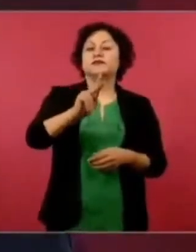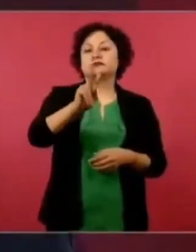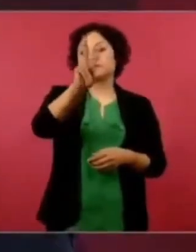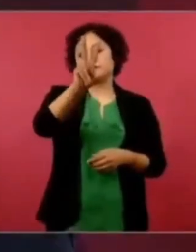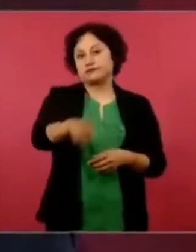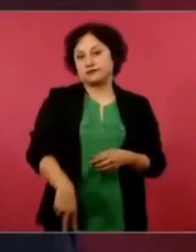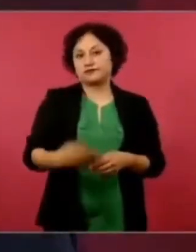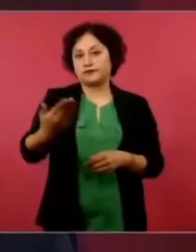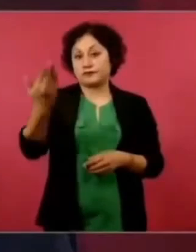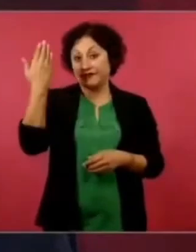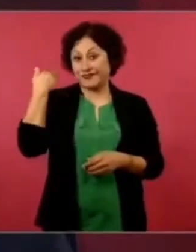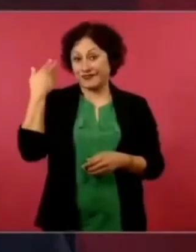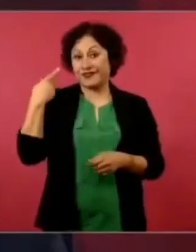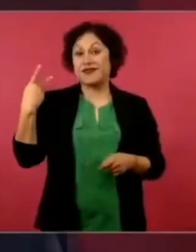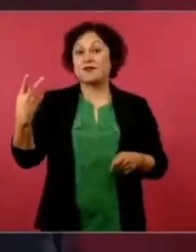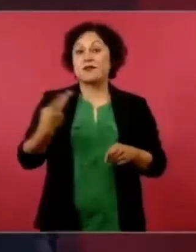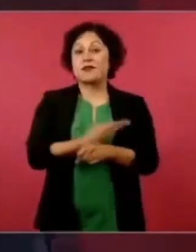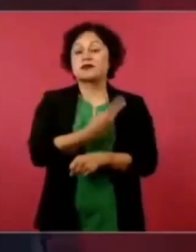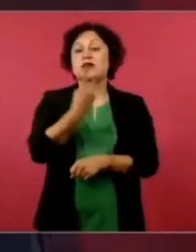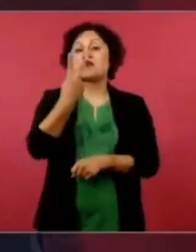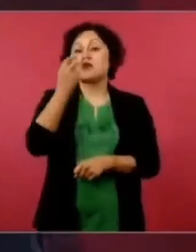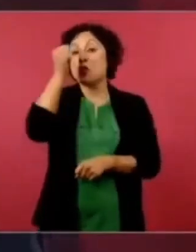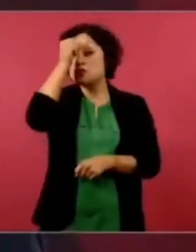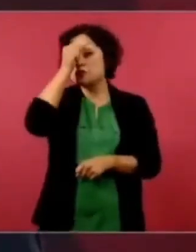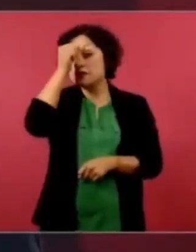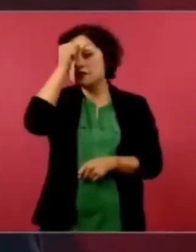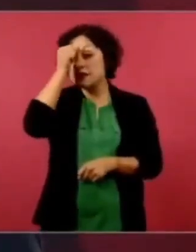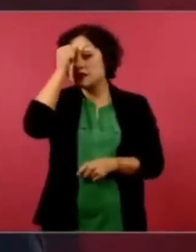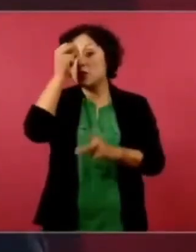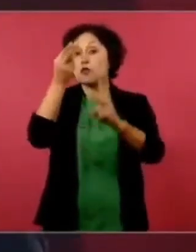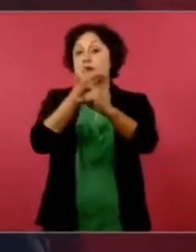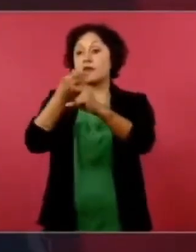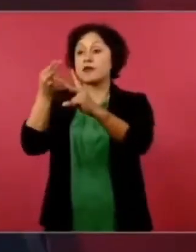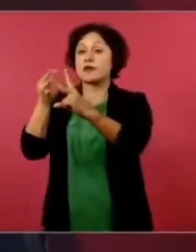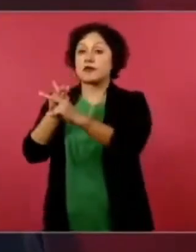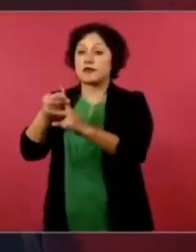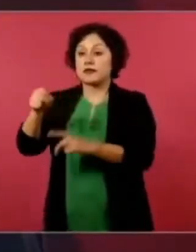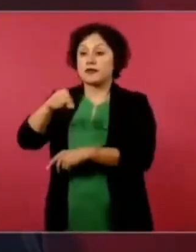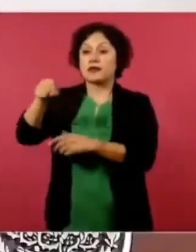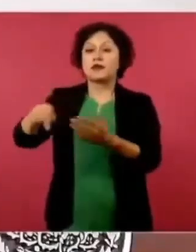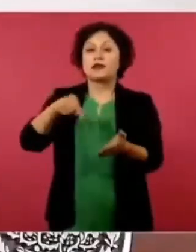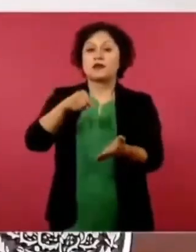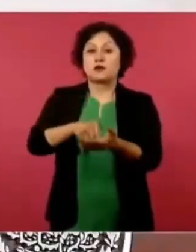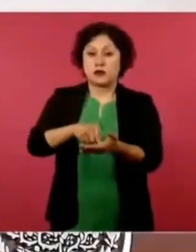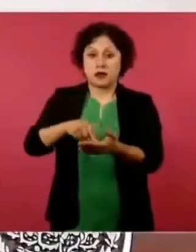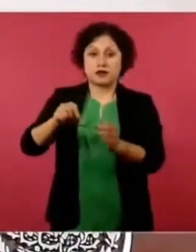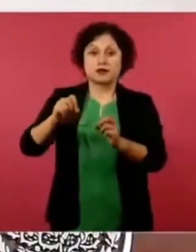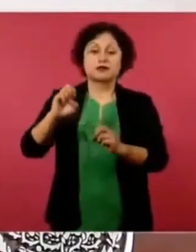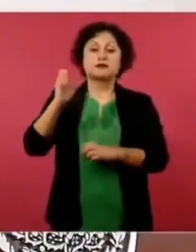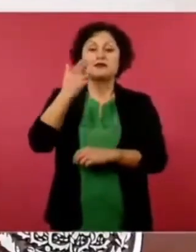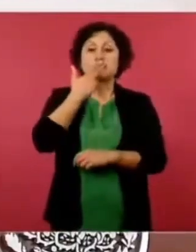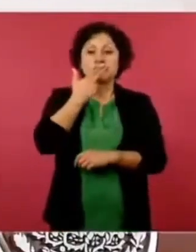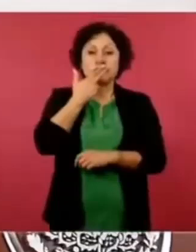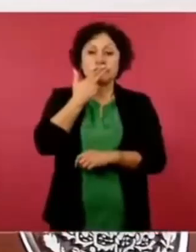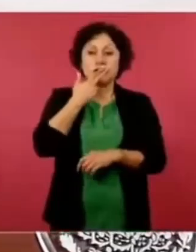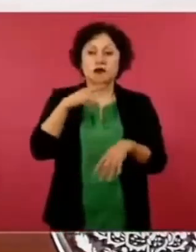asesinados en Urique, en Chihuahua. No,